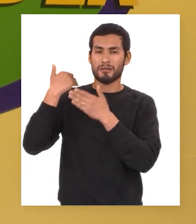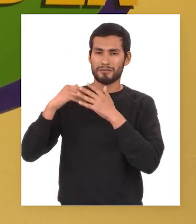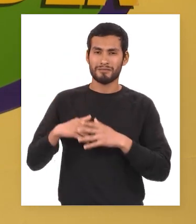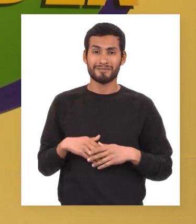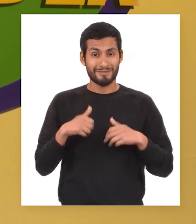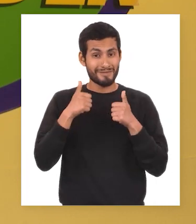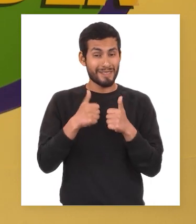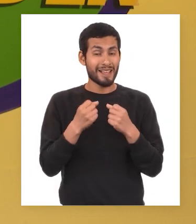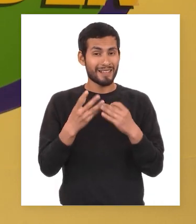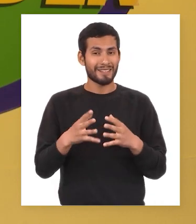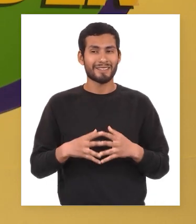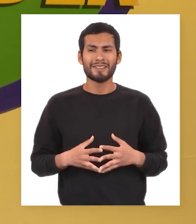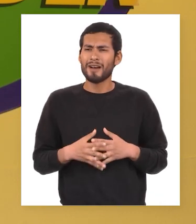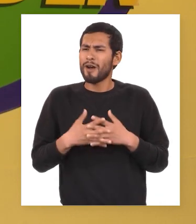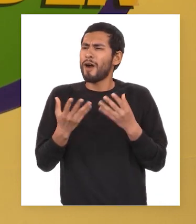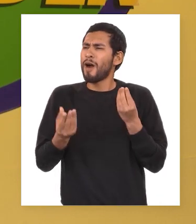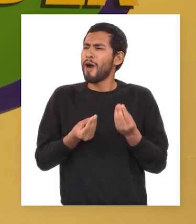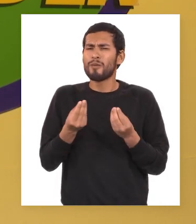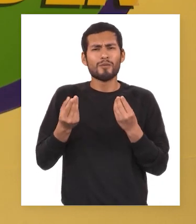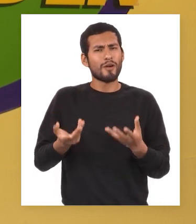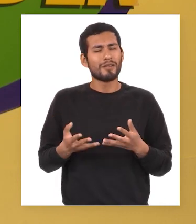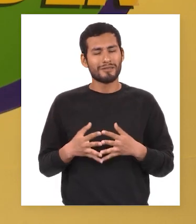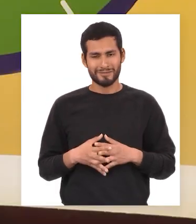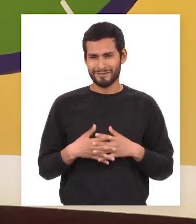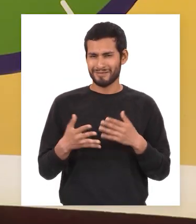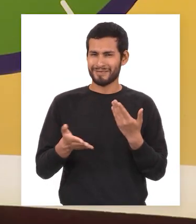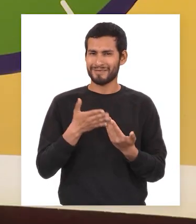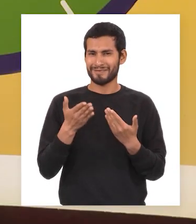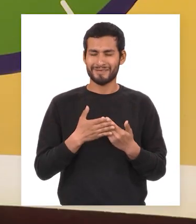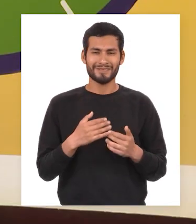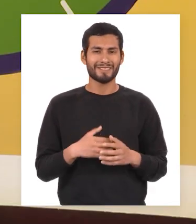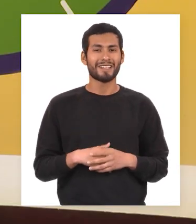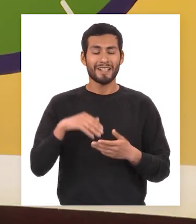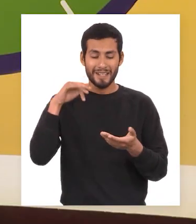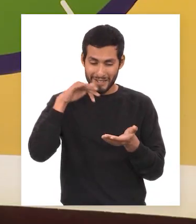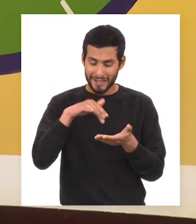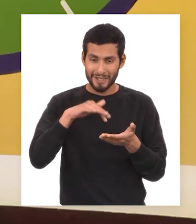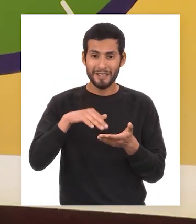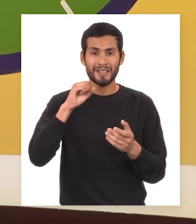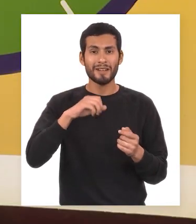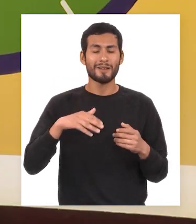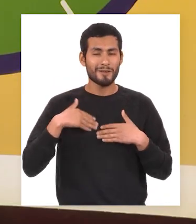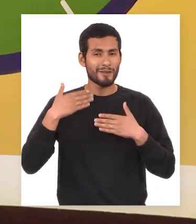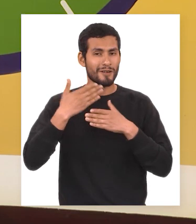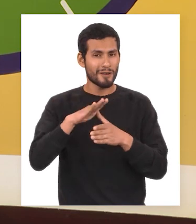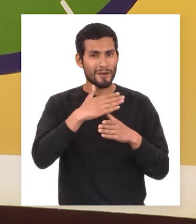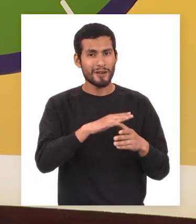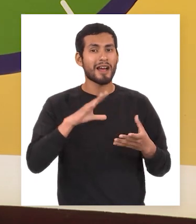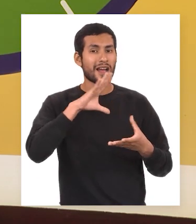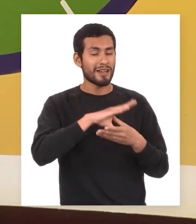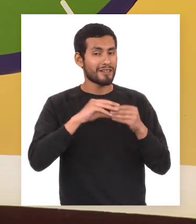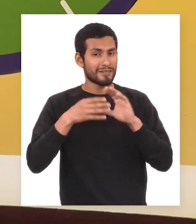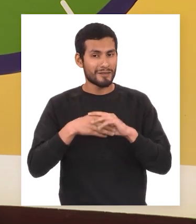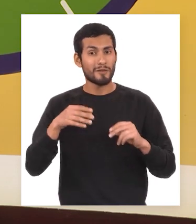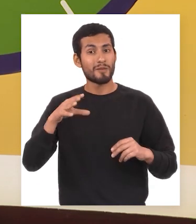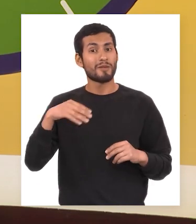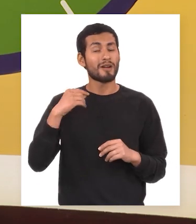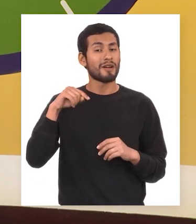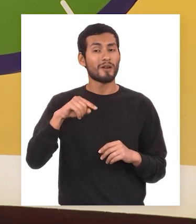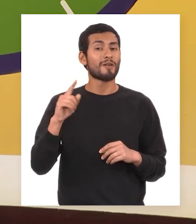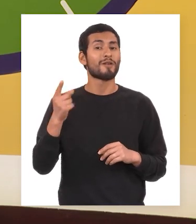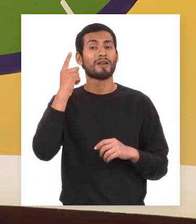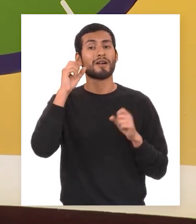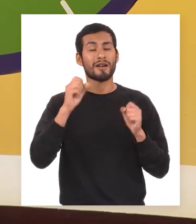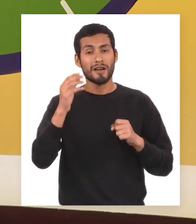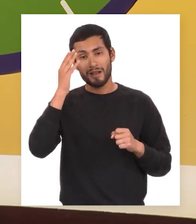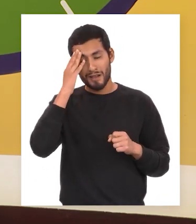venido bien y cómo haremos eso muy sencillo estudiando y compartiendo nuestra historia porque